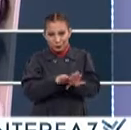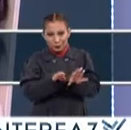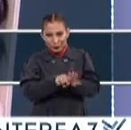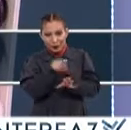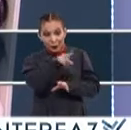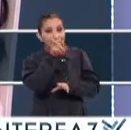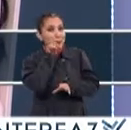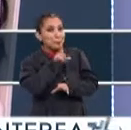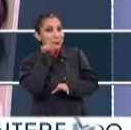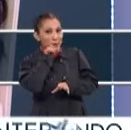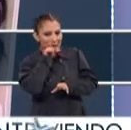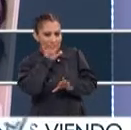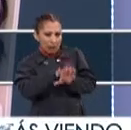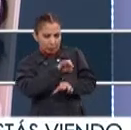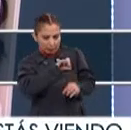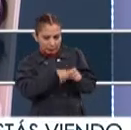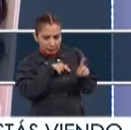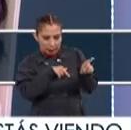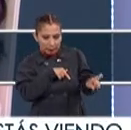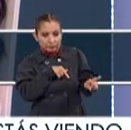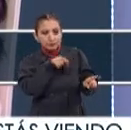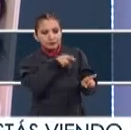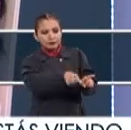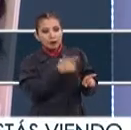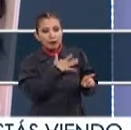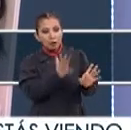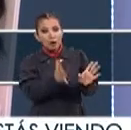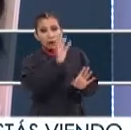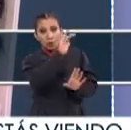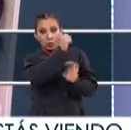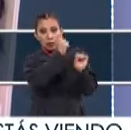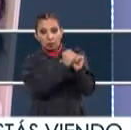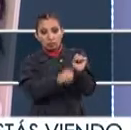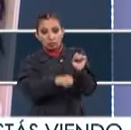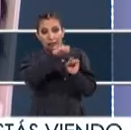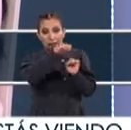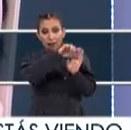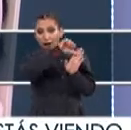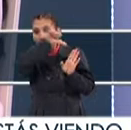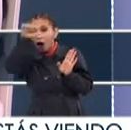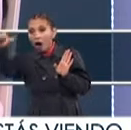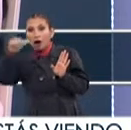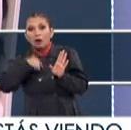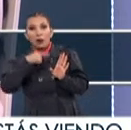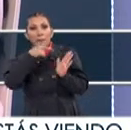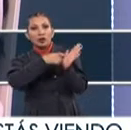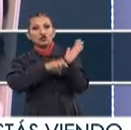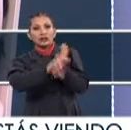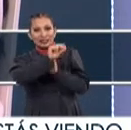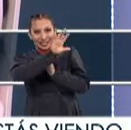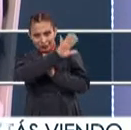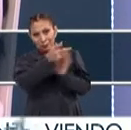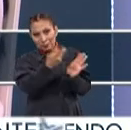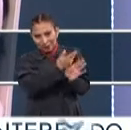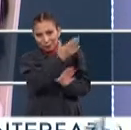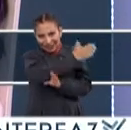las mujeres en particular Superan los 50 años, vivimos el evento del 85